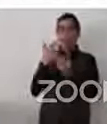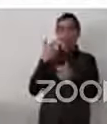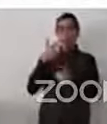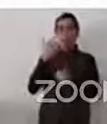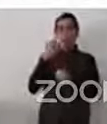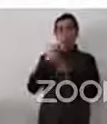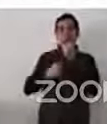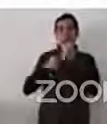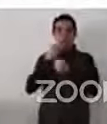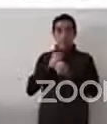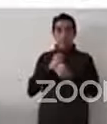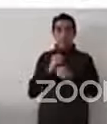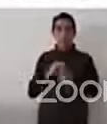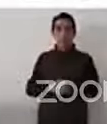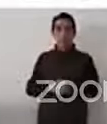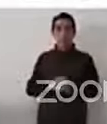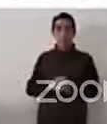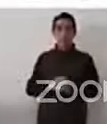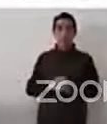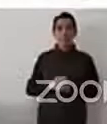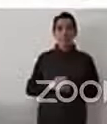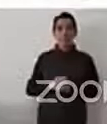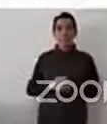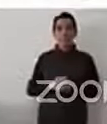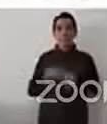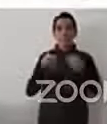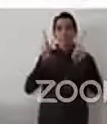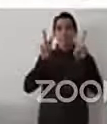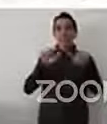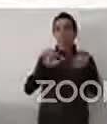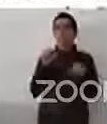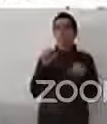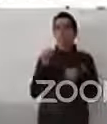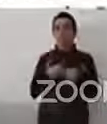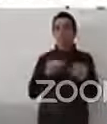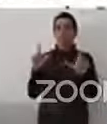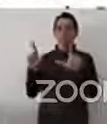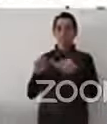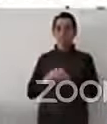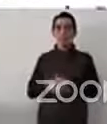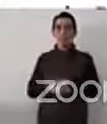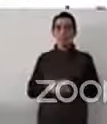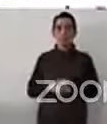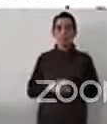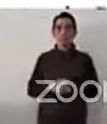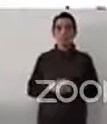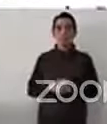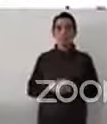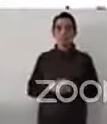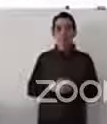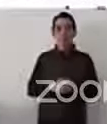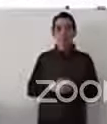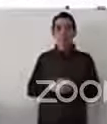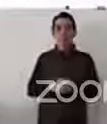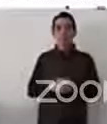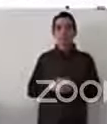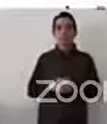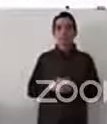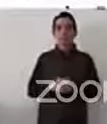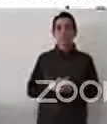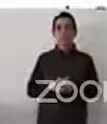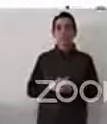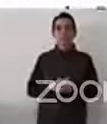discapacidad. Siguiente. Y, obviamente, tiene los instrumentos